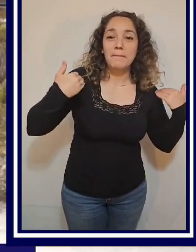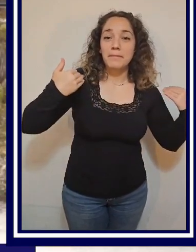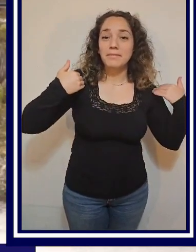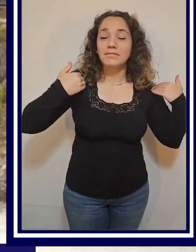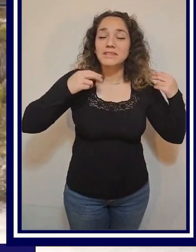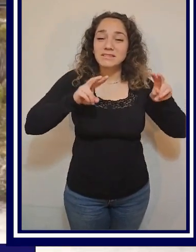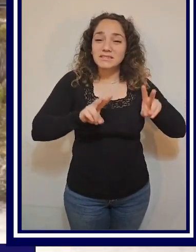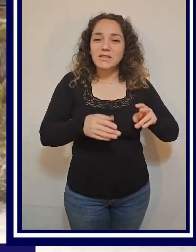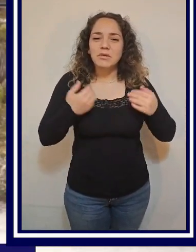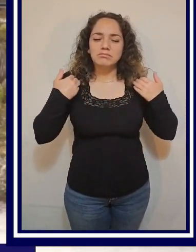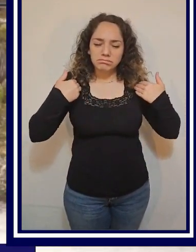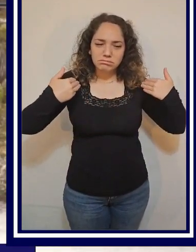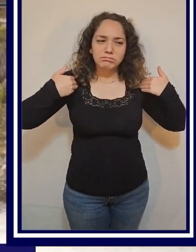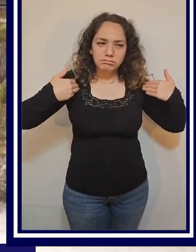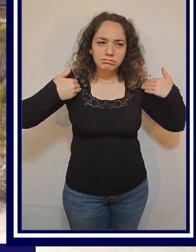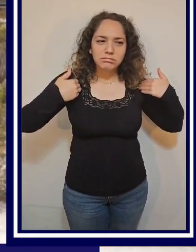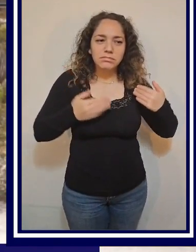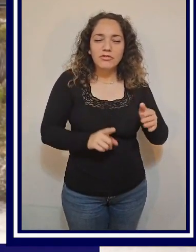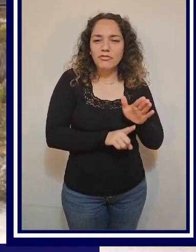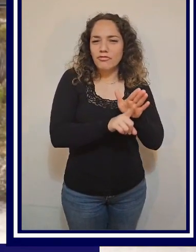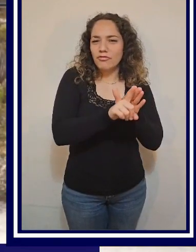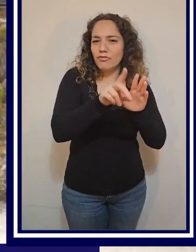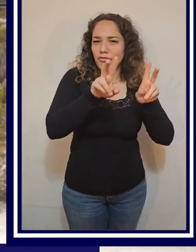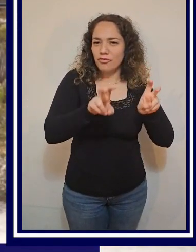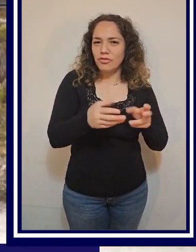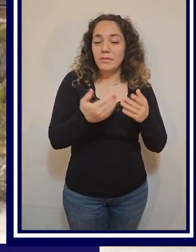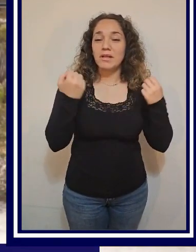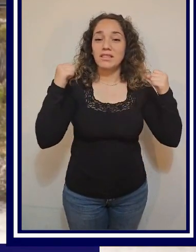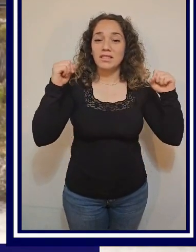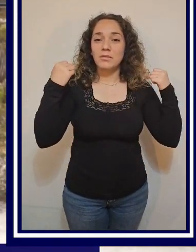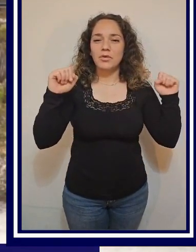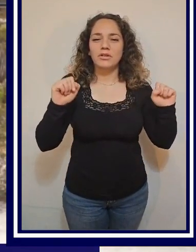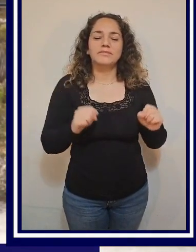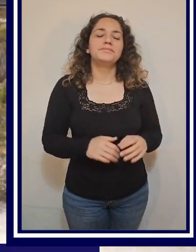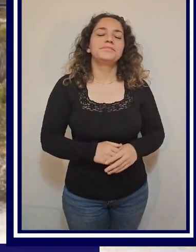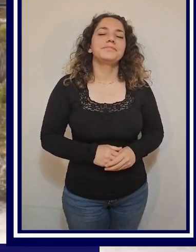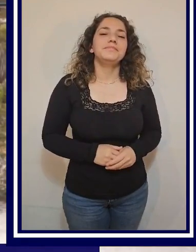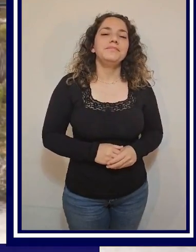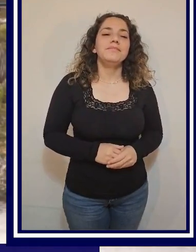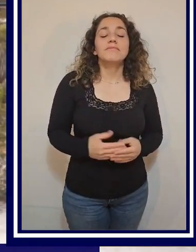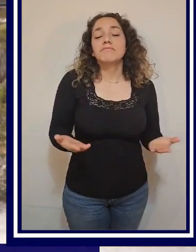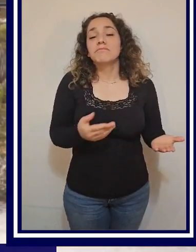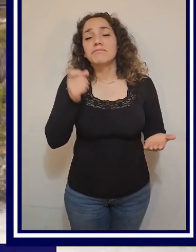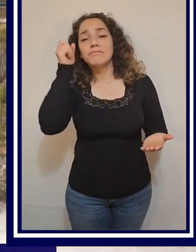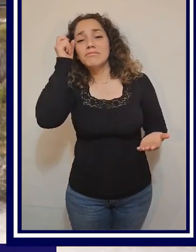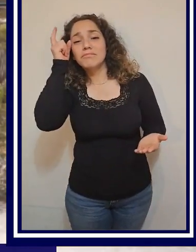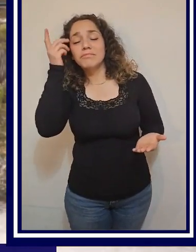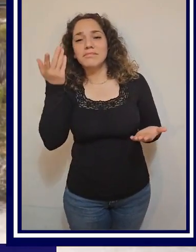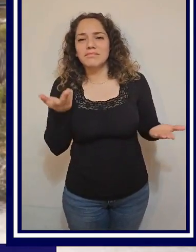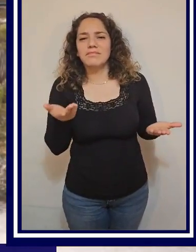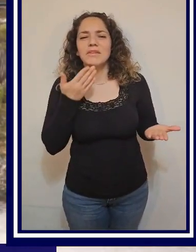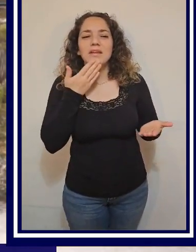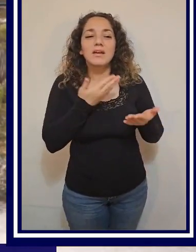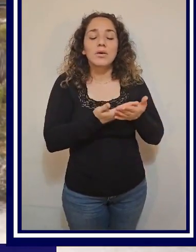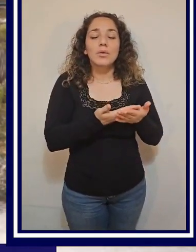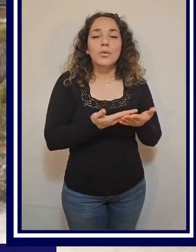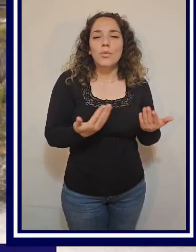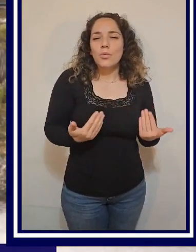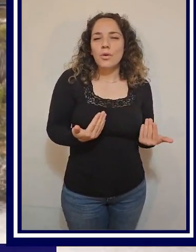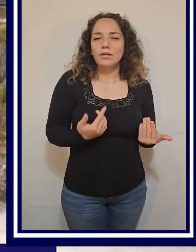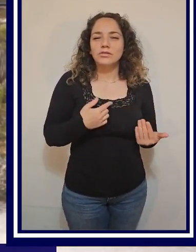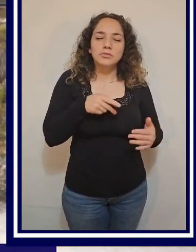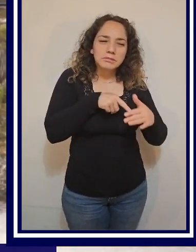practicar y practicar y bueno, así fui desarrollando lo que es el sandboard. Bueno, me di cuenta que cuando